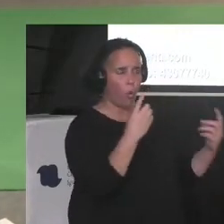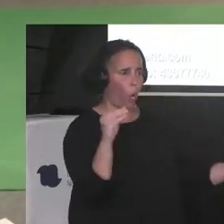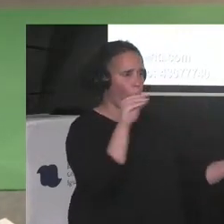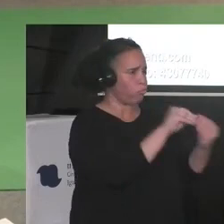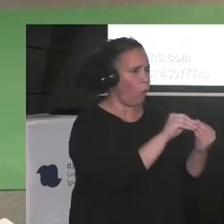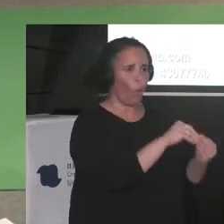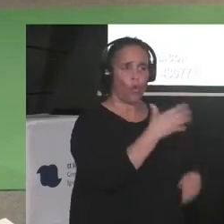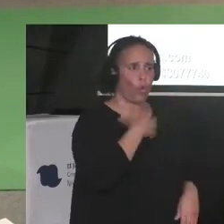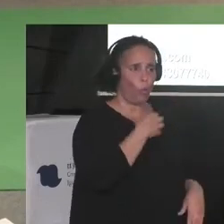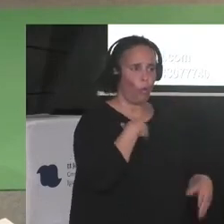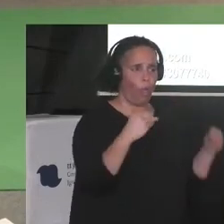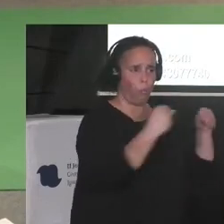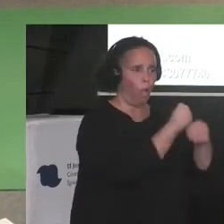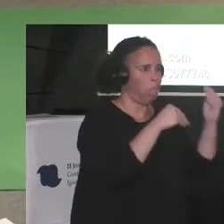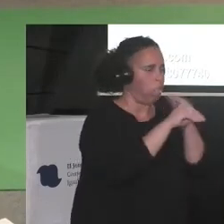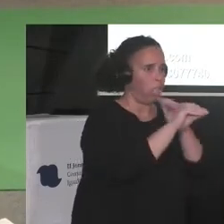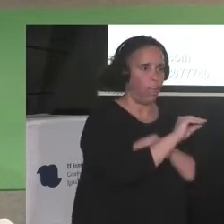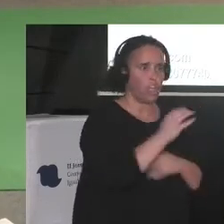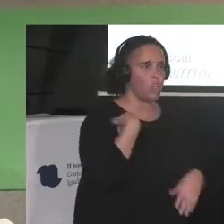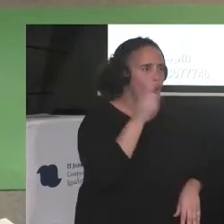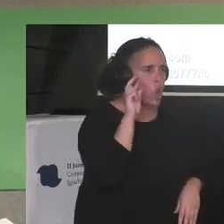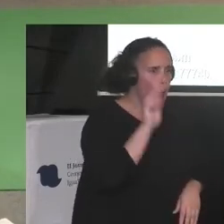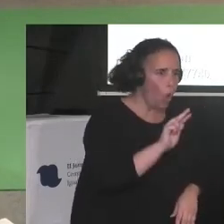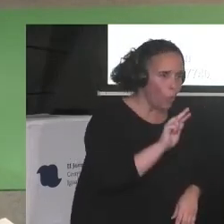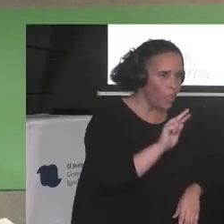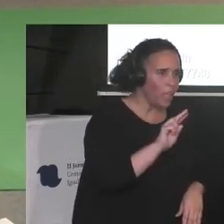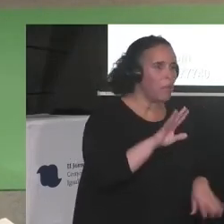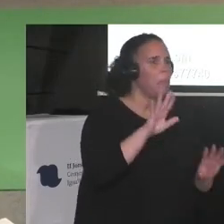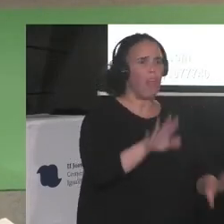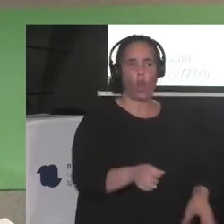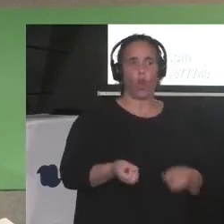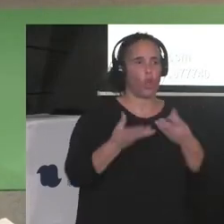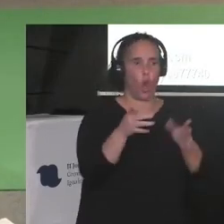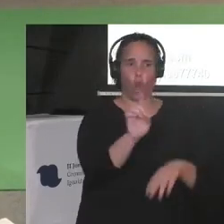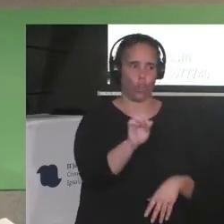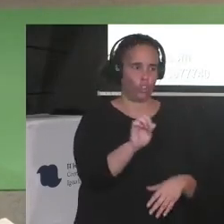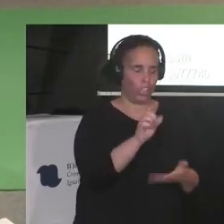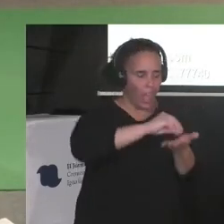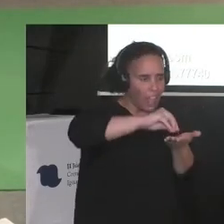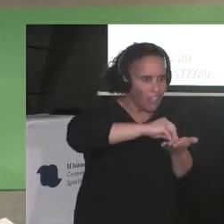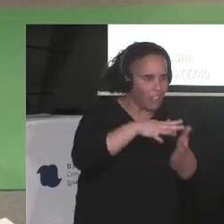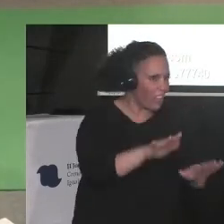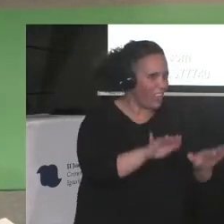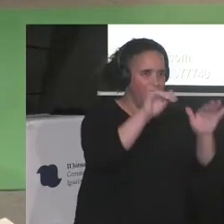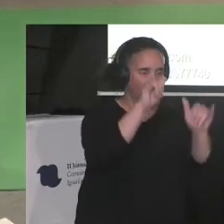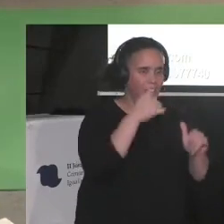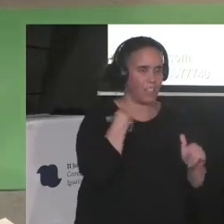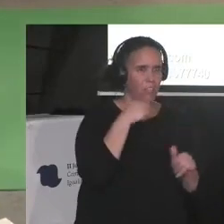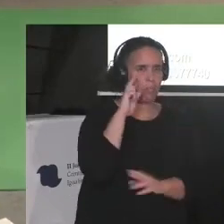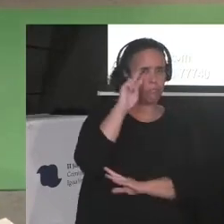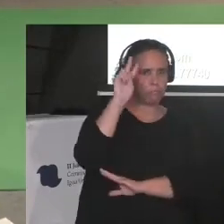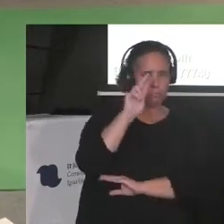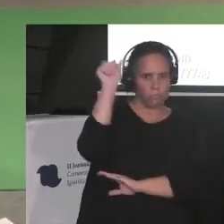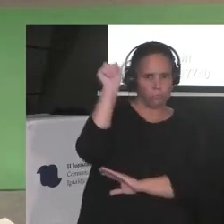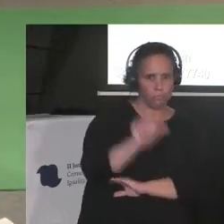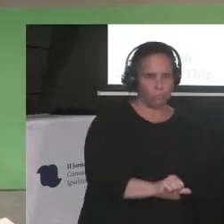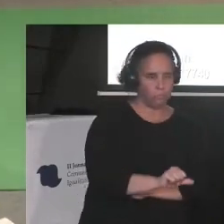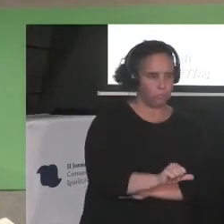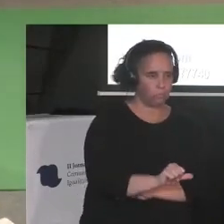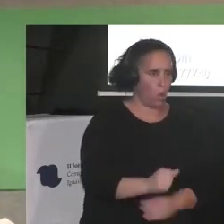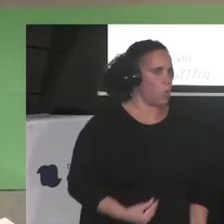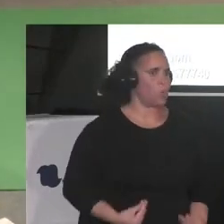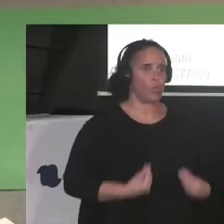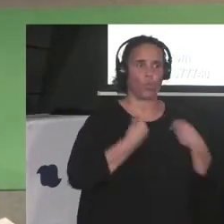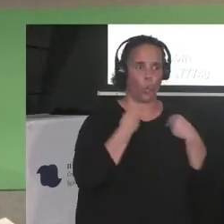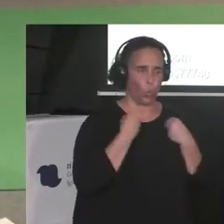entre sí. No lo conté, solo lo miré asustada. Le escribí una carta a Papá Noel para que el próximo